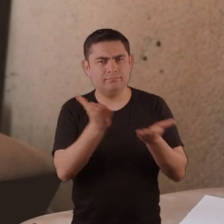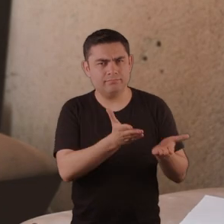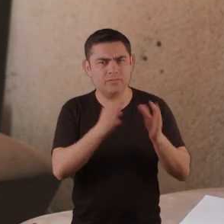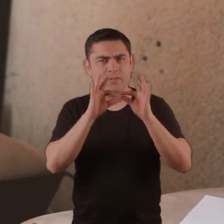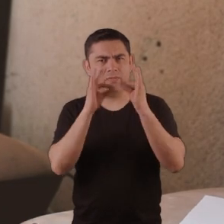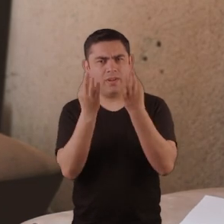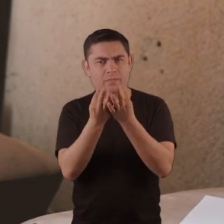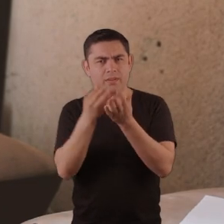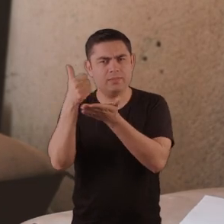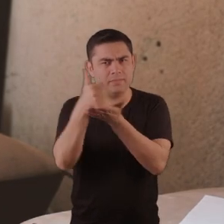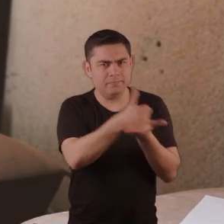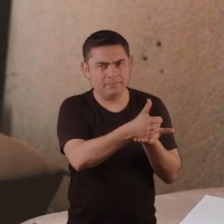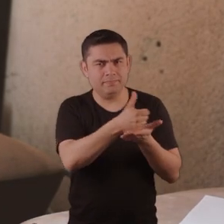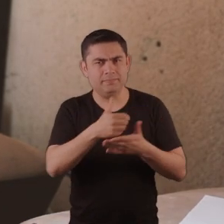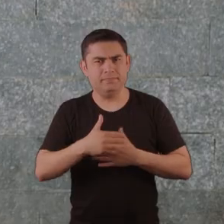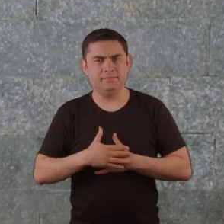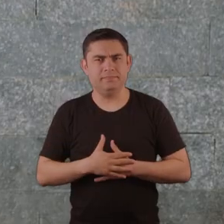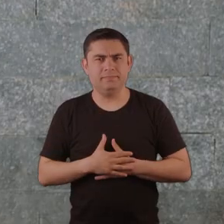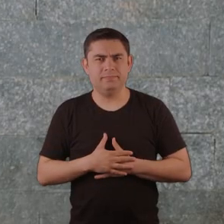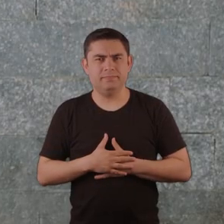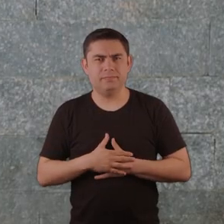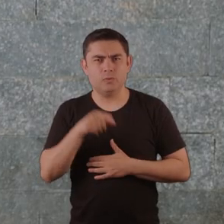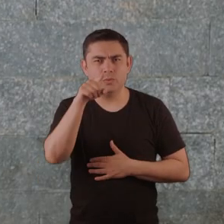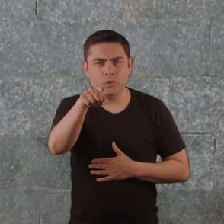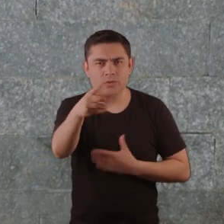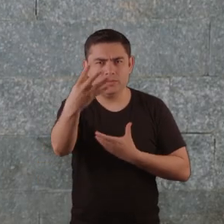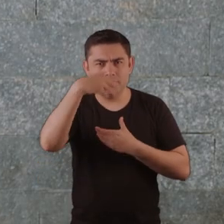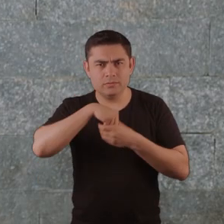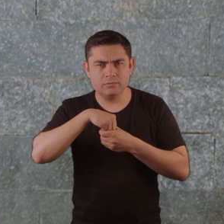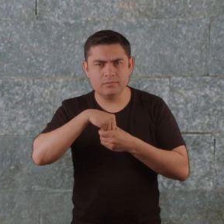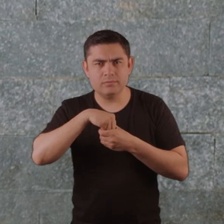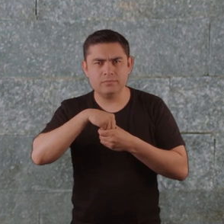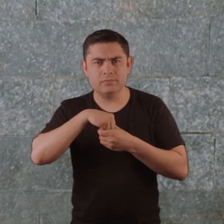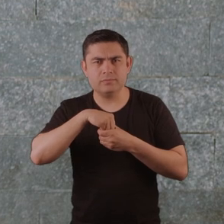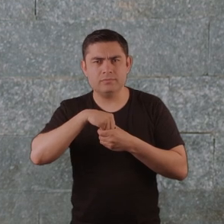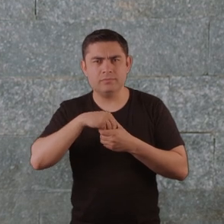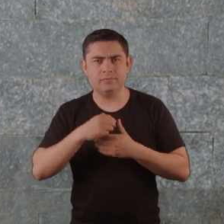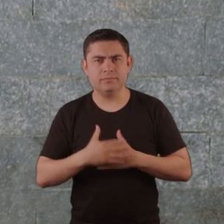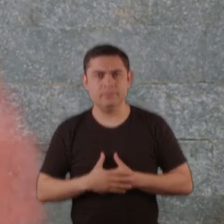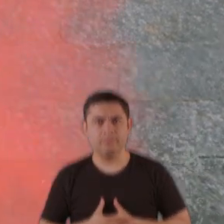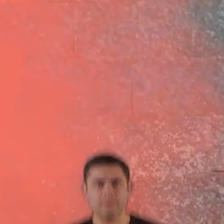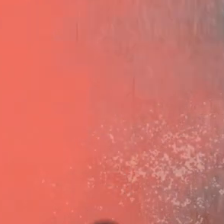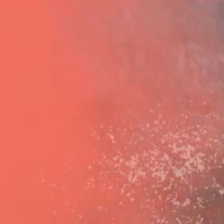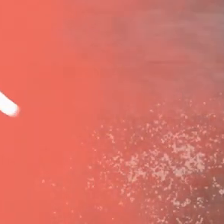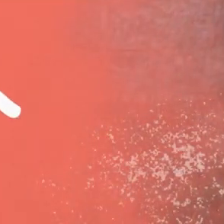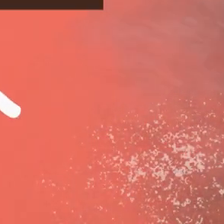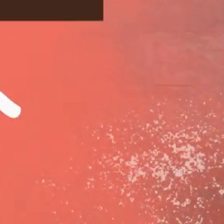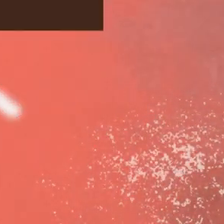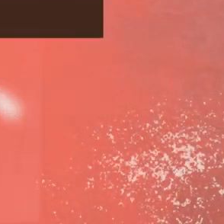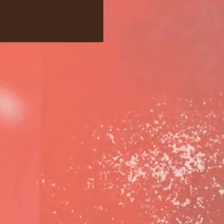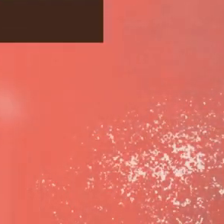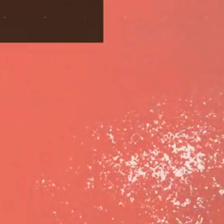Te invito a que seas solidario con las familias. Y vos y tú, ¿estás con nosotros? Es